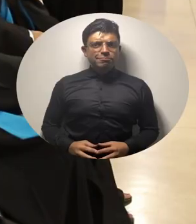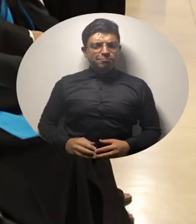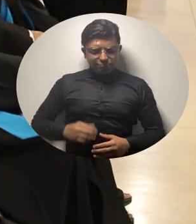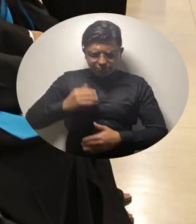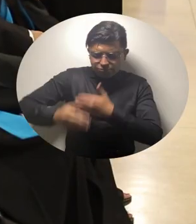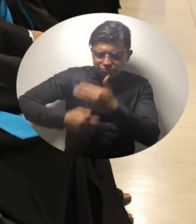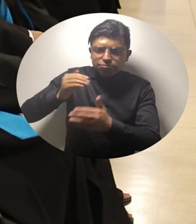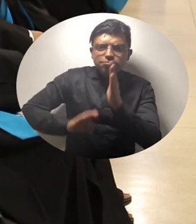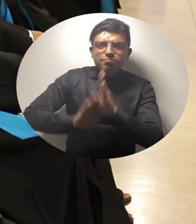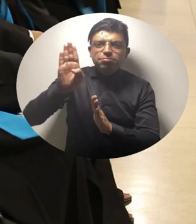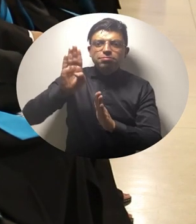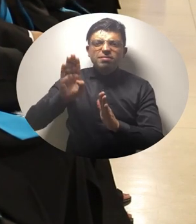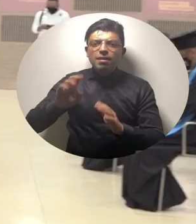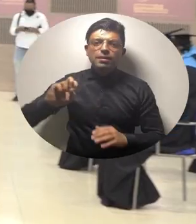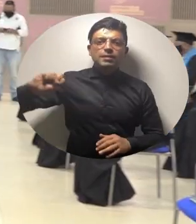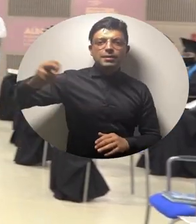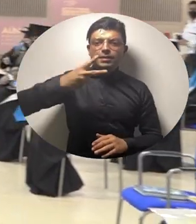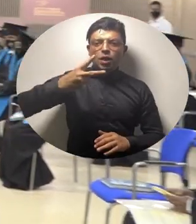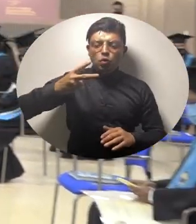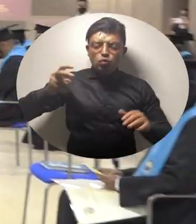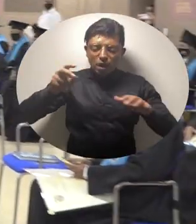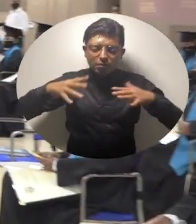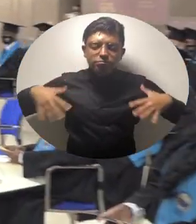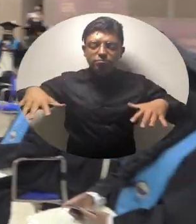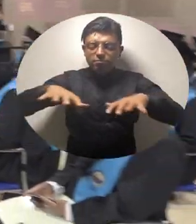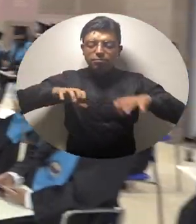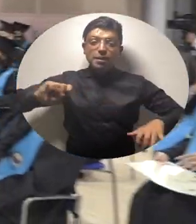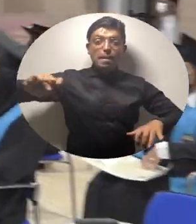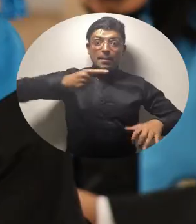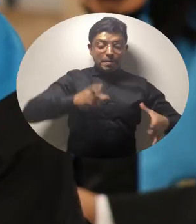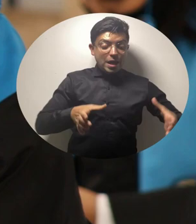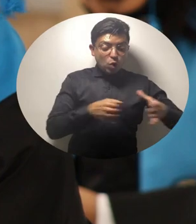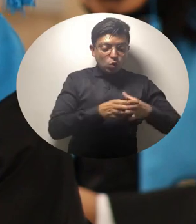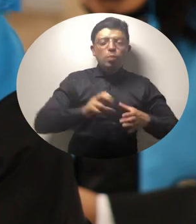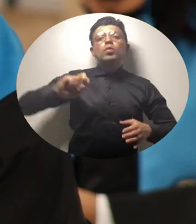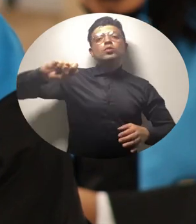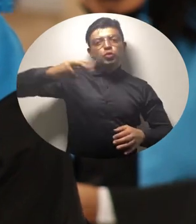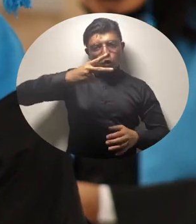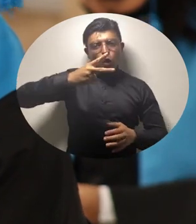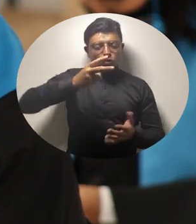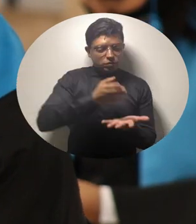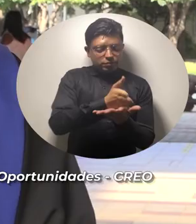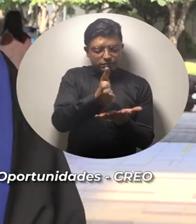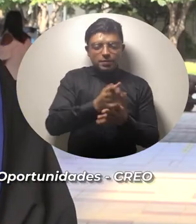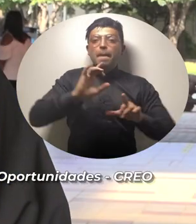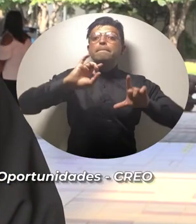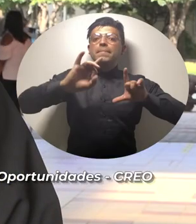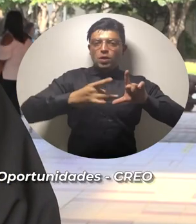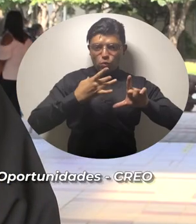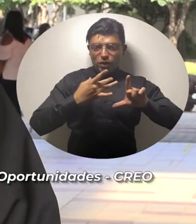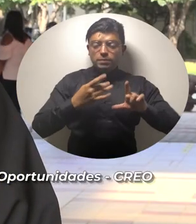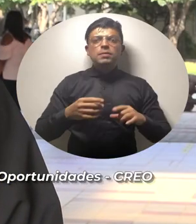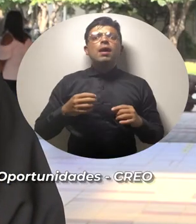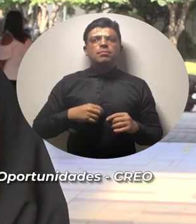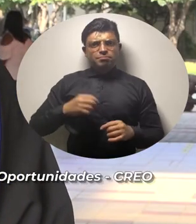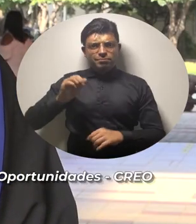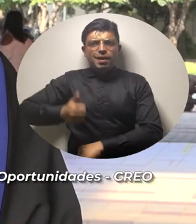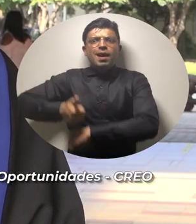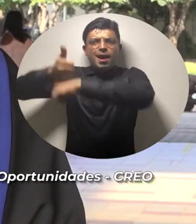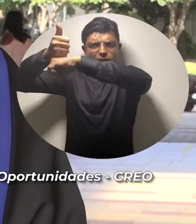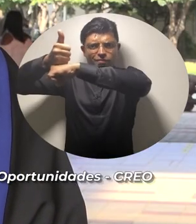Se desarrolló la segunda ceremonia de las primeras cortes de nuestros dos programas virtuales. El doctor Pablo Vera le ha cumplido